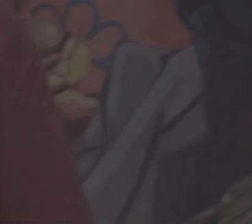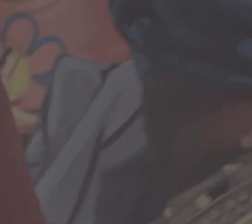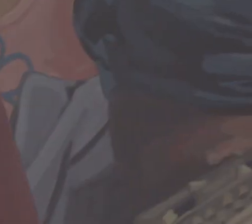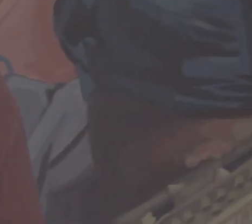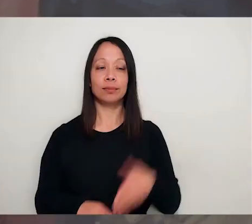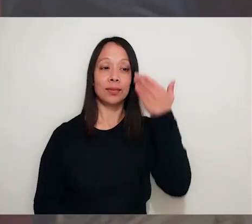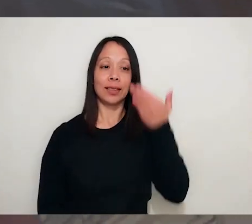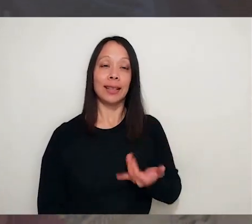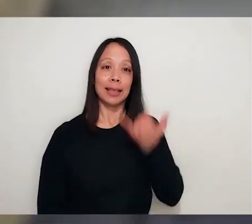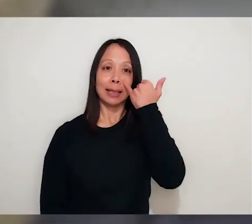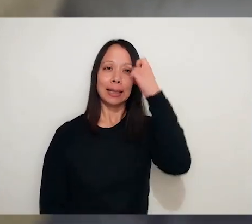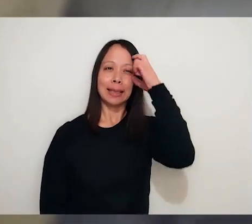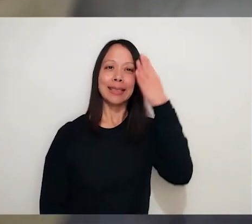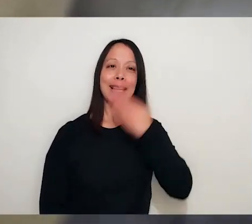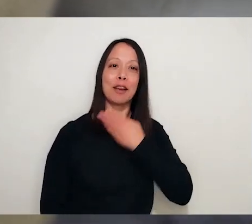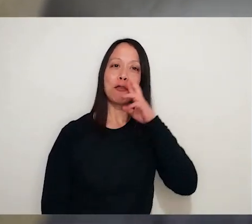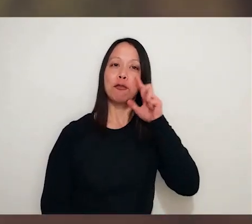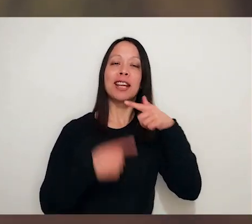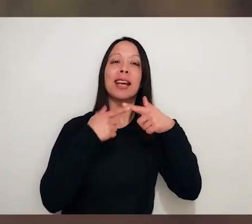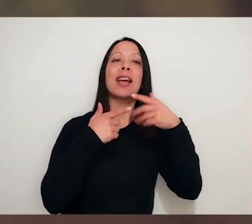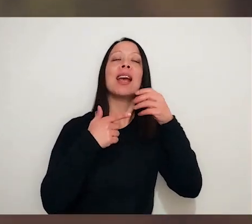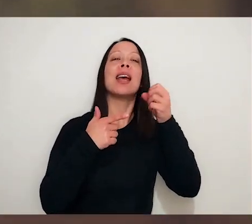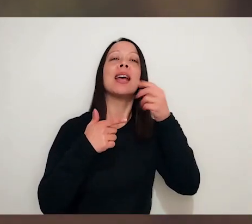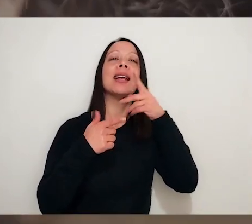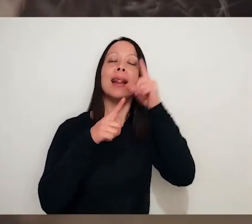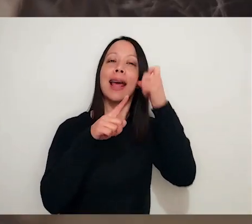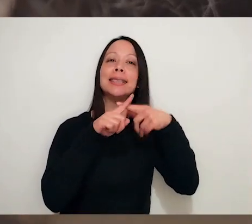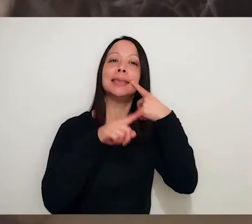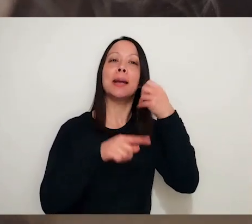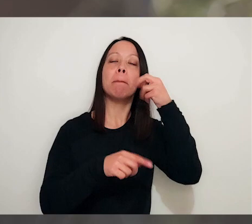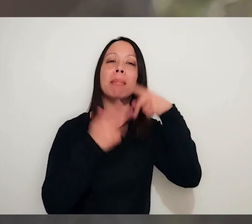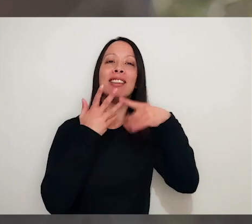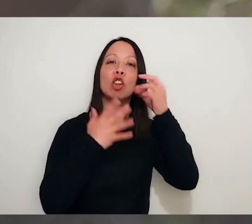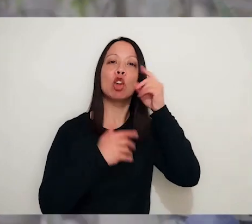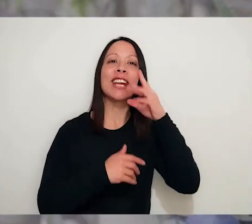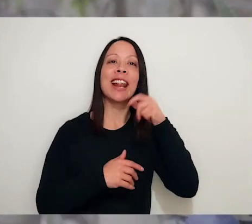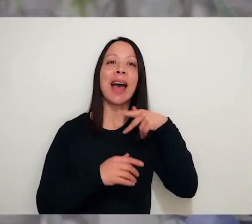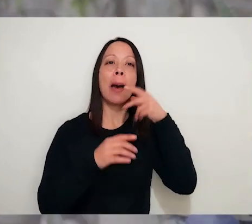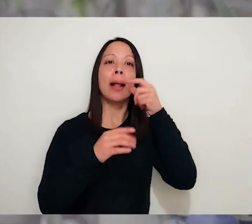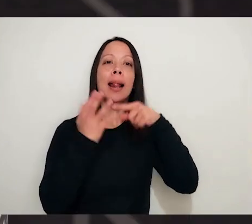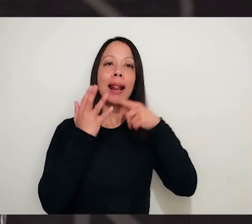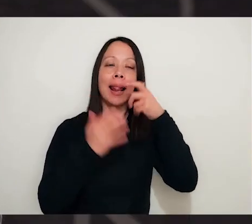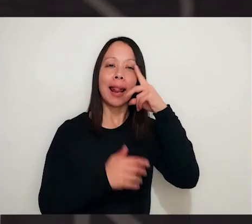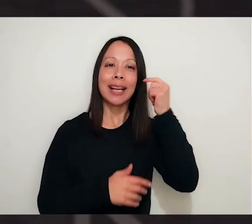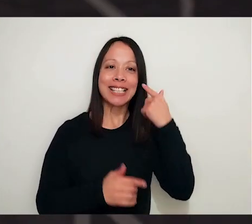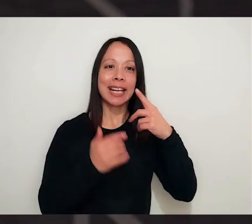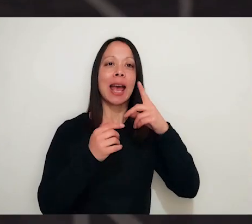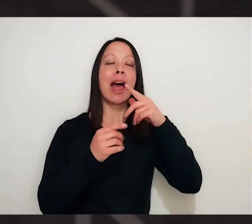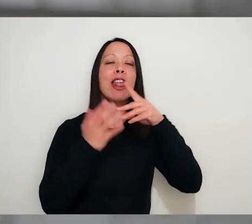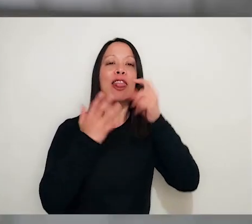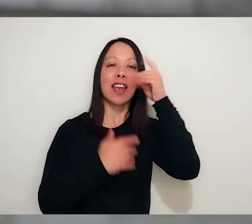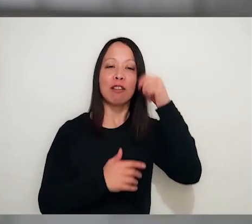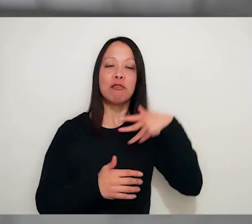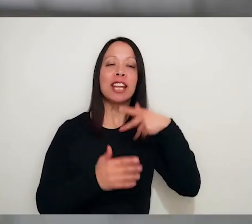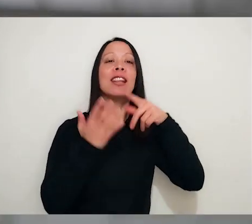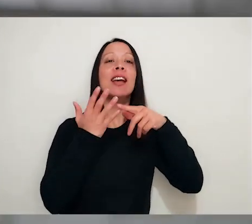Soy Jeffrey Mosquera. nombre es Letzi Vilca. Soy Petroniza. Soy Martina. Soy la China. Mi nombre es Delfín. Soy trabajadora de la